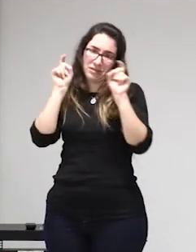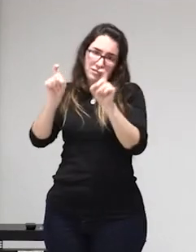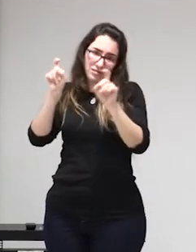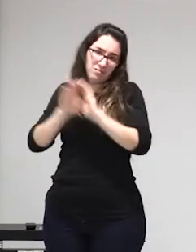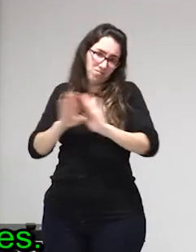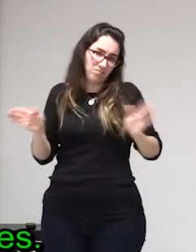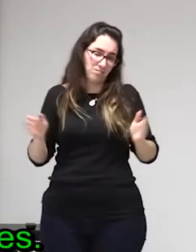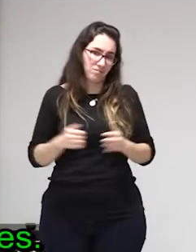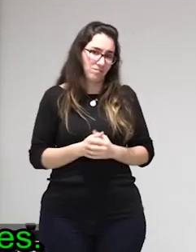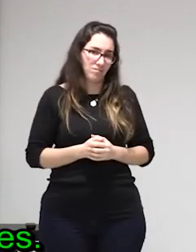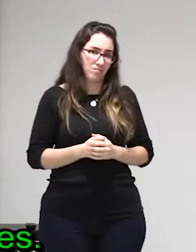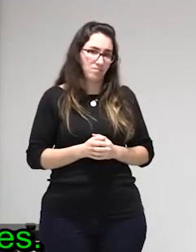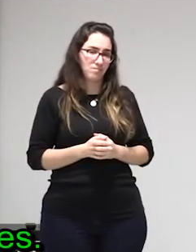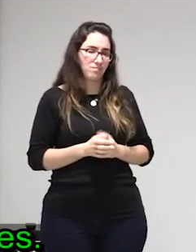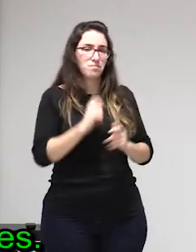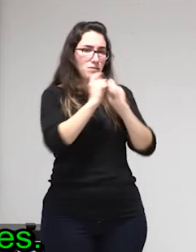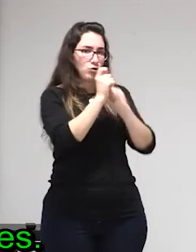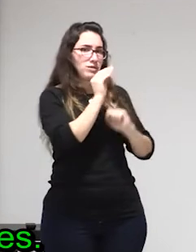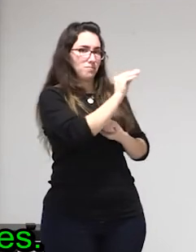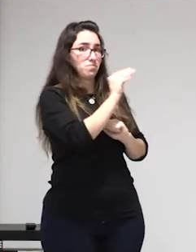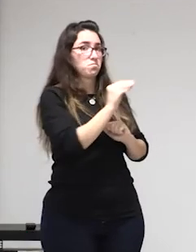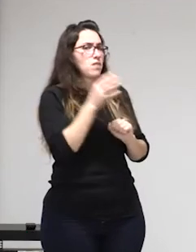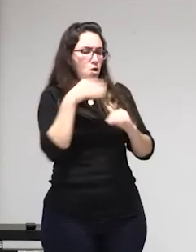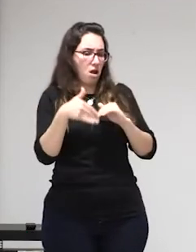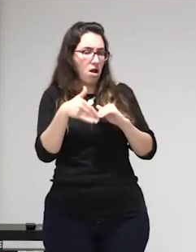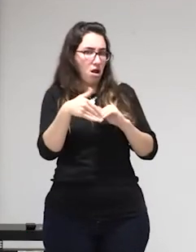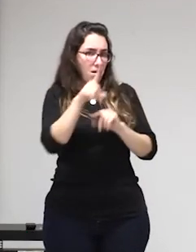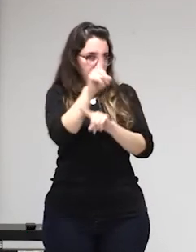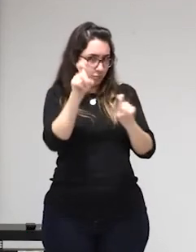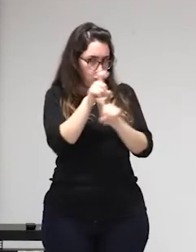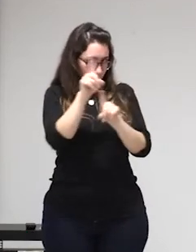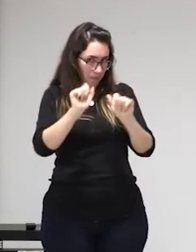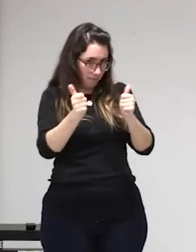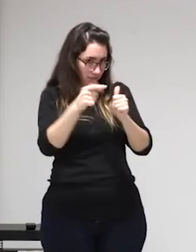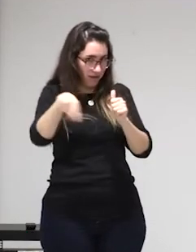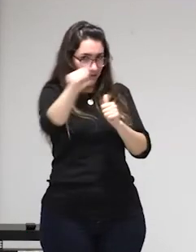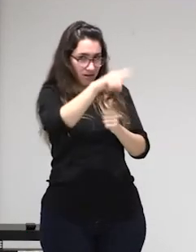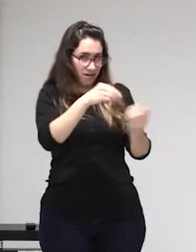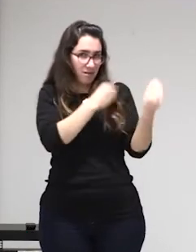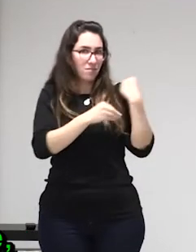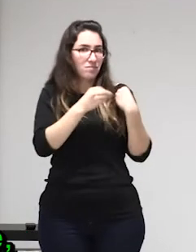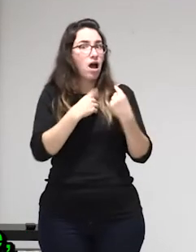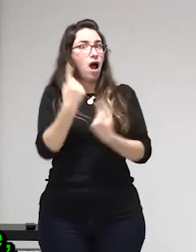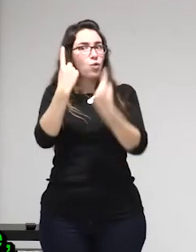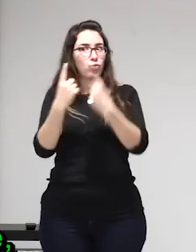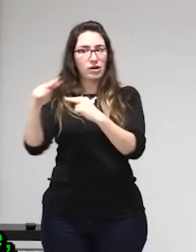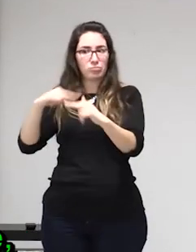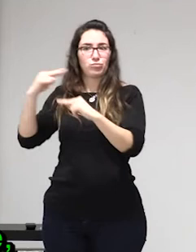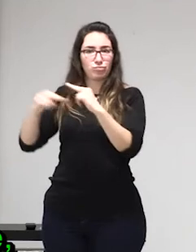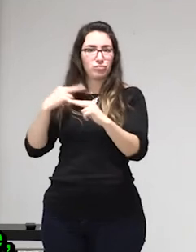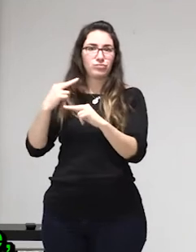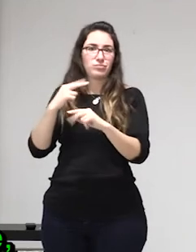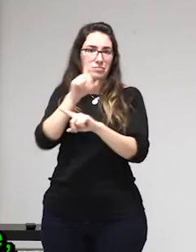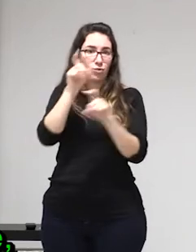entonces y luego con los hombres prostituyentes los hombres prostituyentes son nuestros clientes si se les castigan